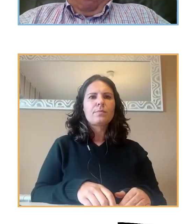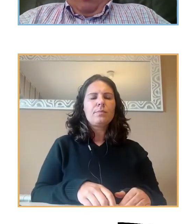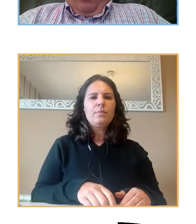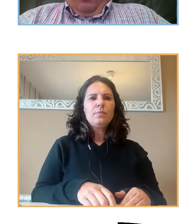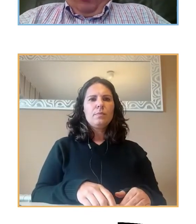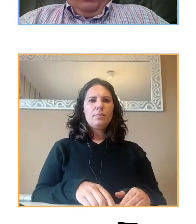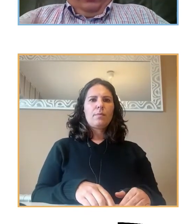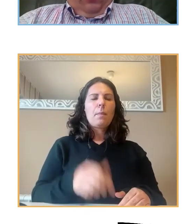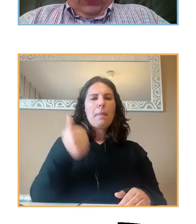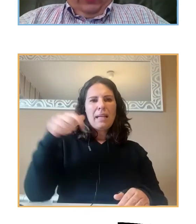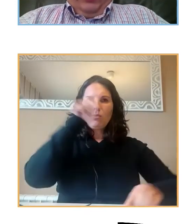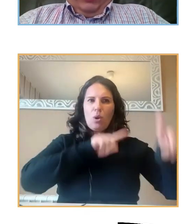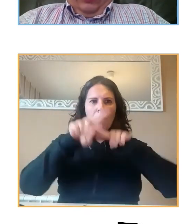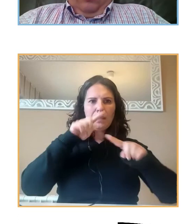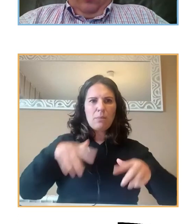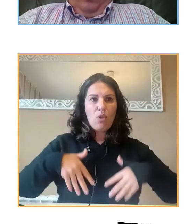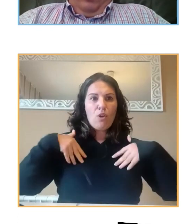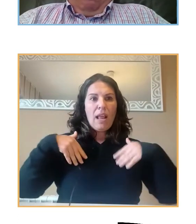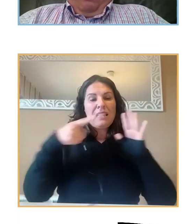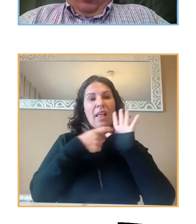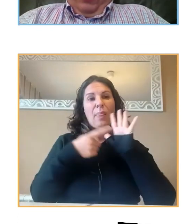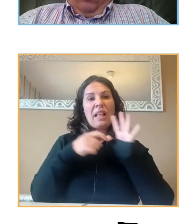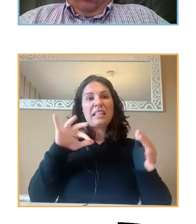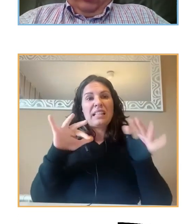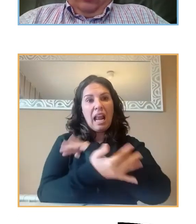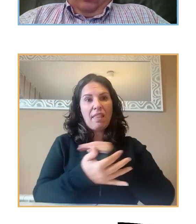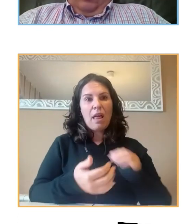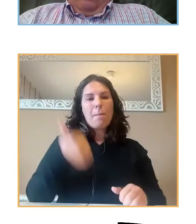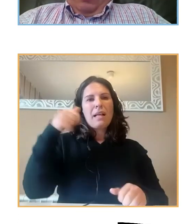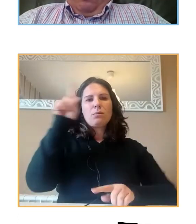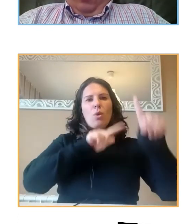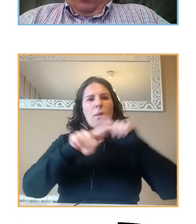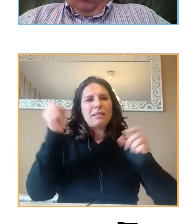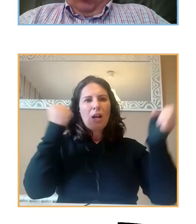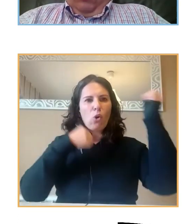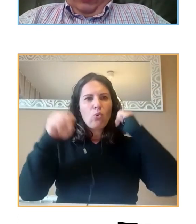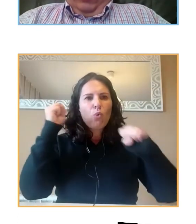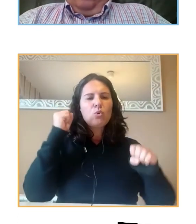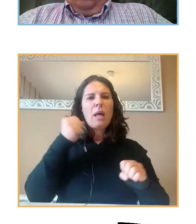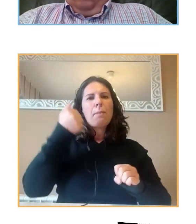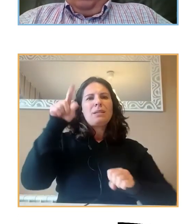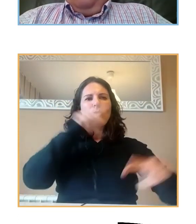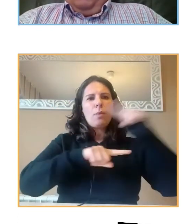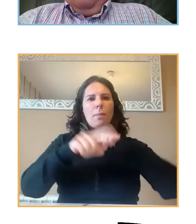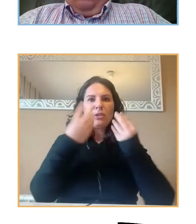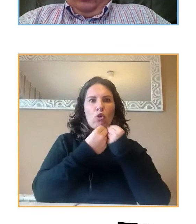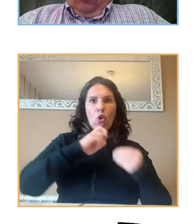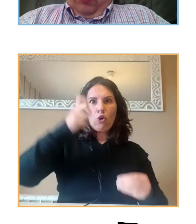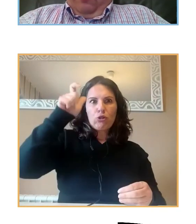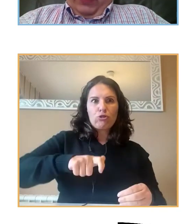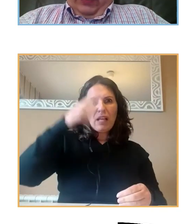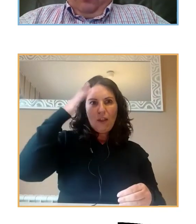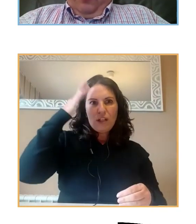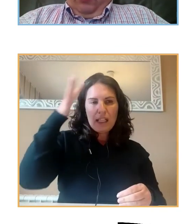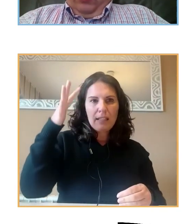más problemas emocionales durante la desescalada, más problemas de conducta, más problemas con sus iguales, todos ellos percibidos tanto por los